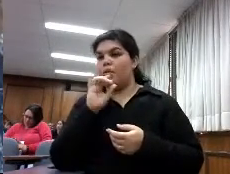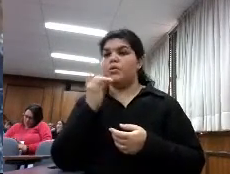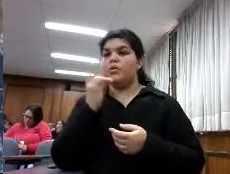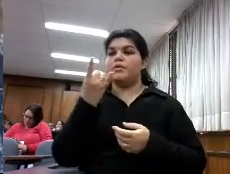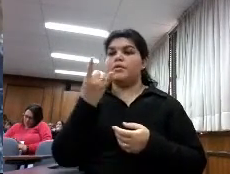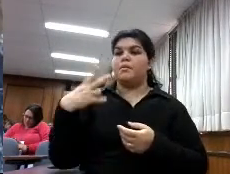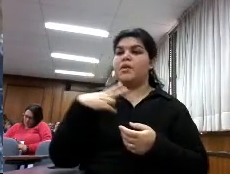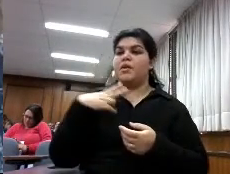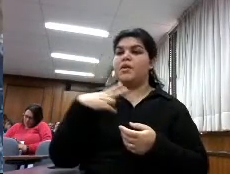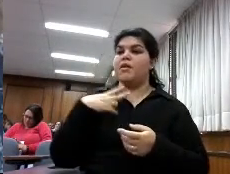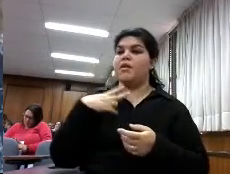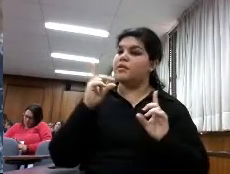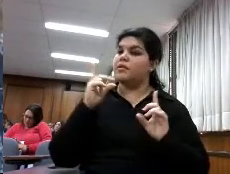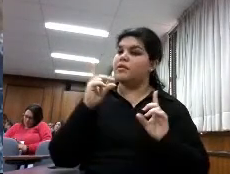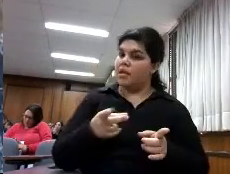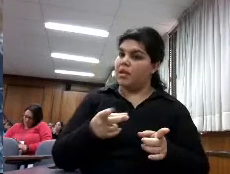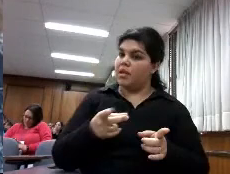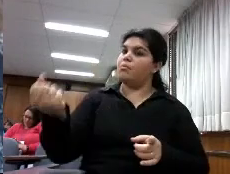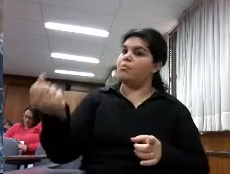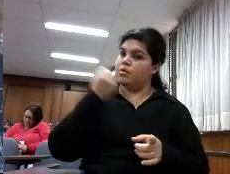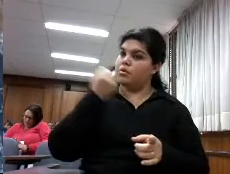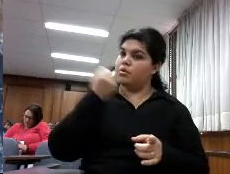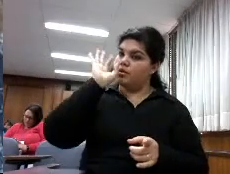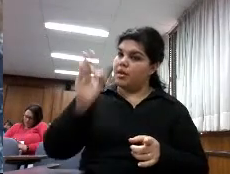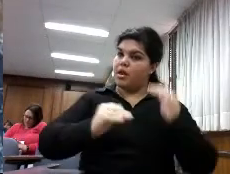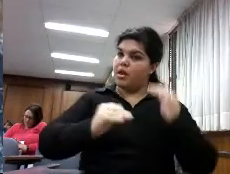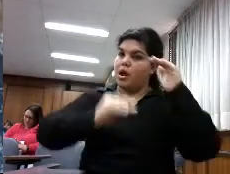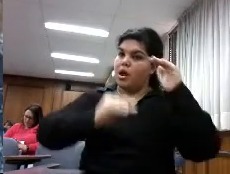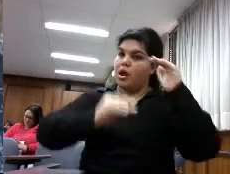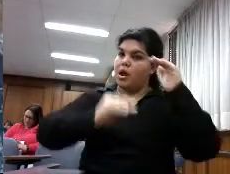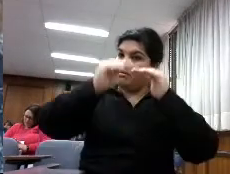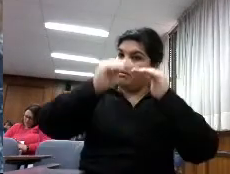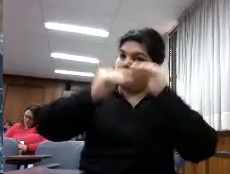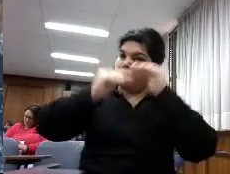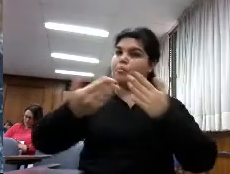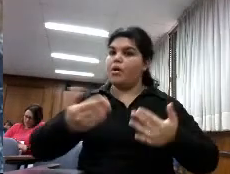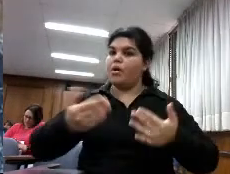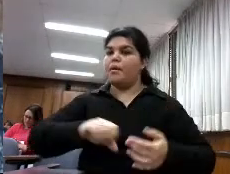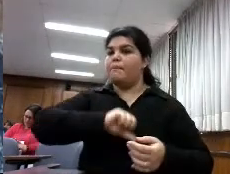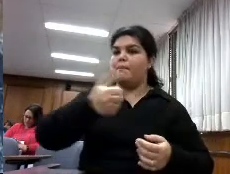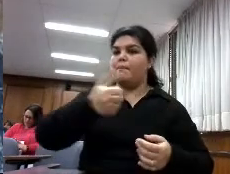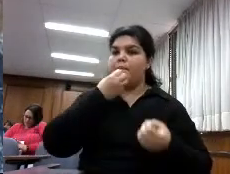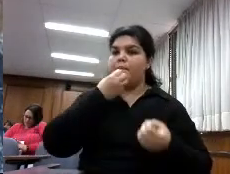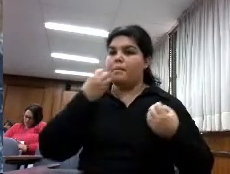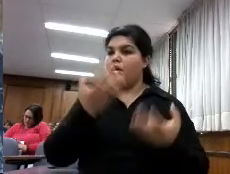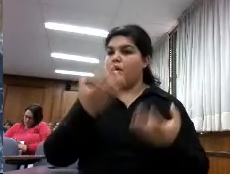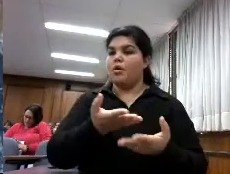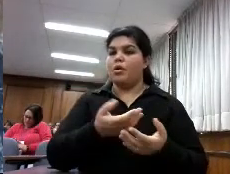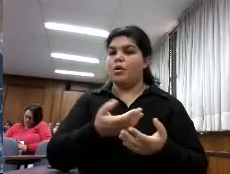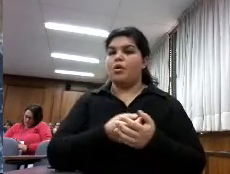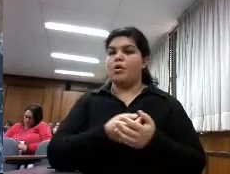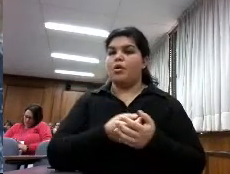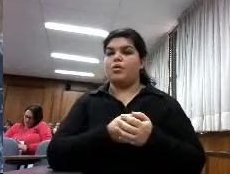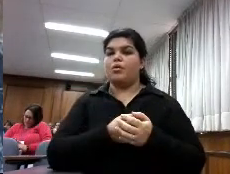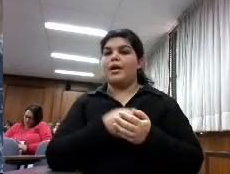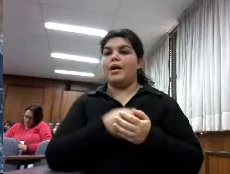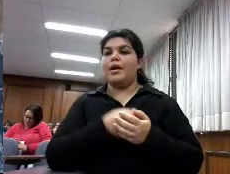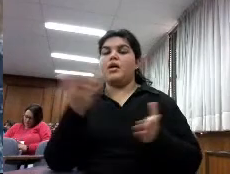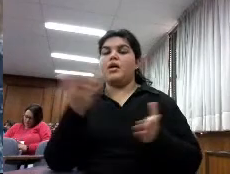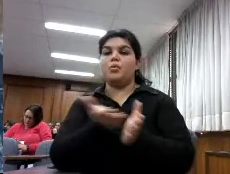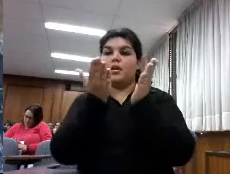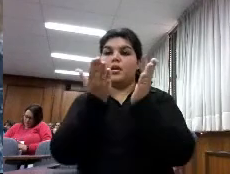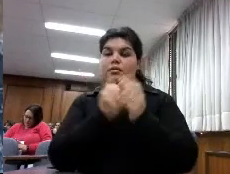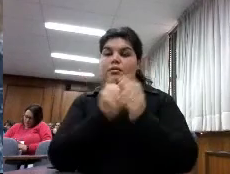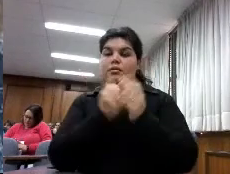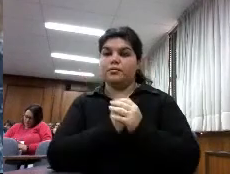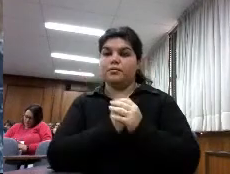es muy importante el poder mantener eso el poder ganar el poder tener la retención de la estudiante pues esto